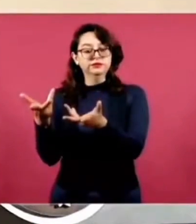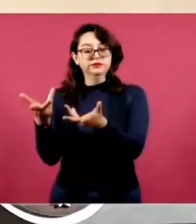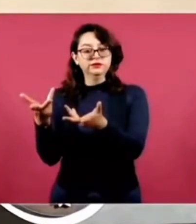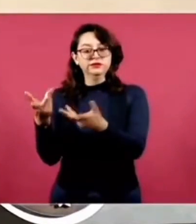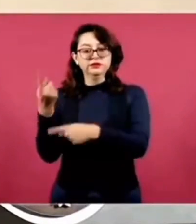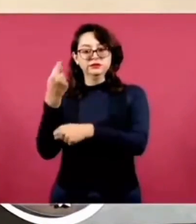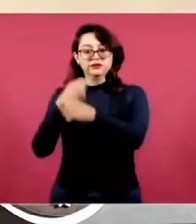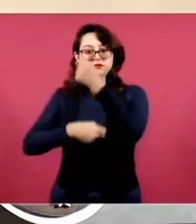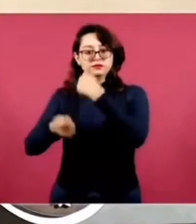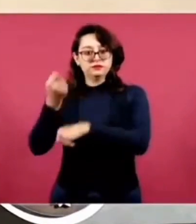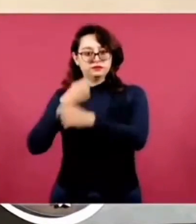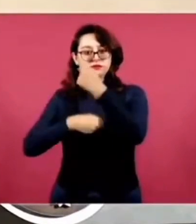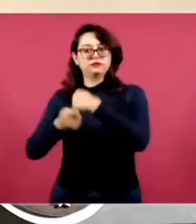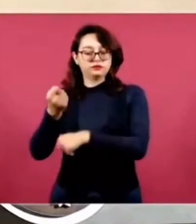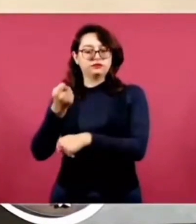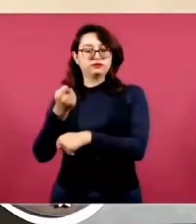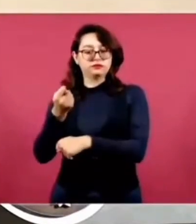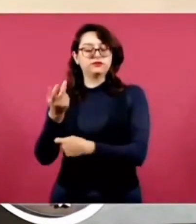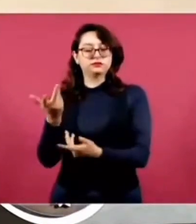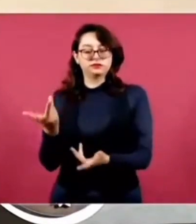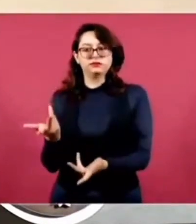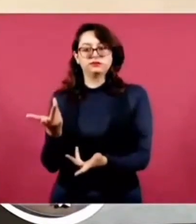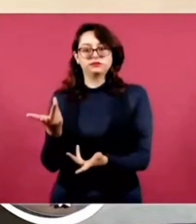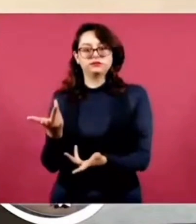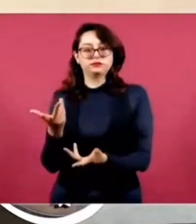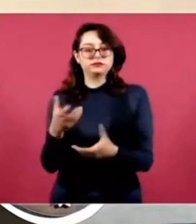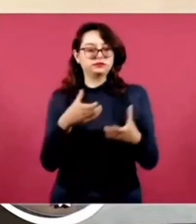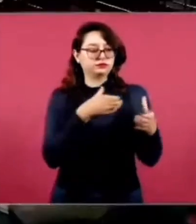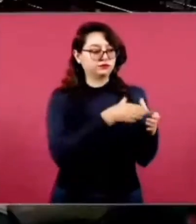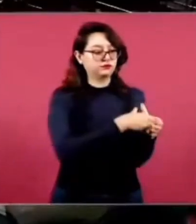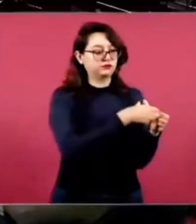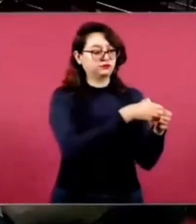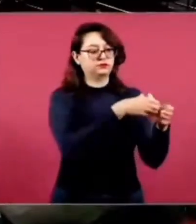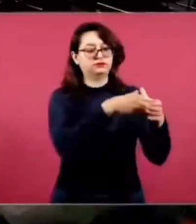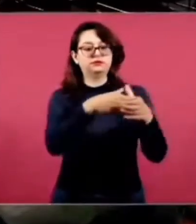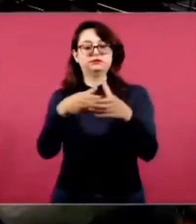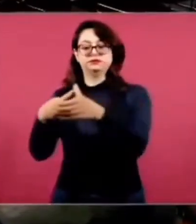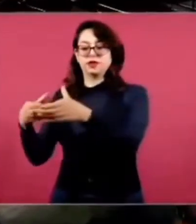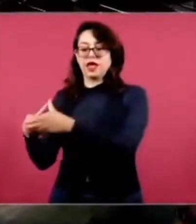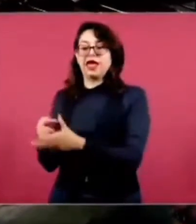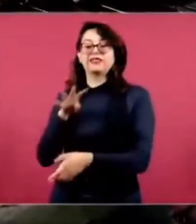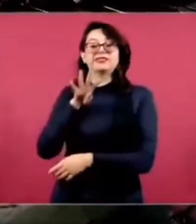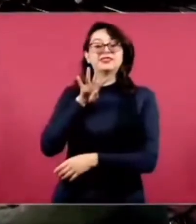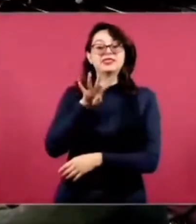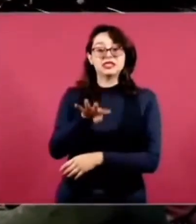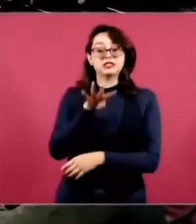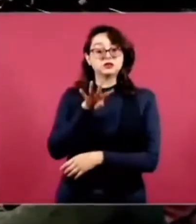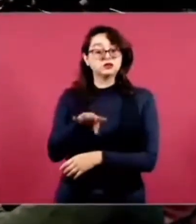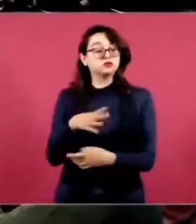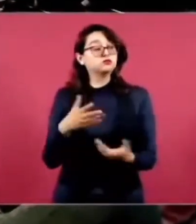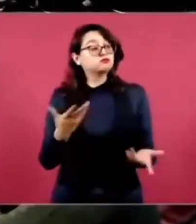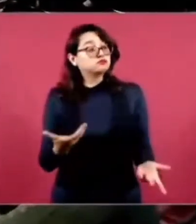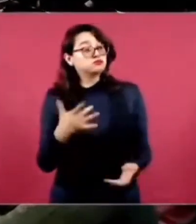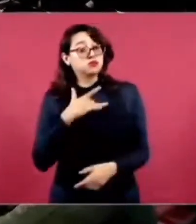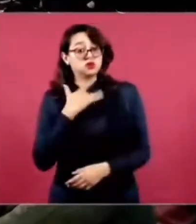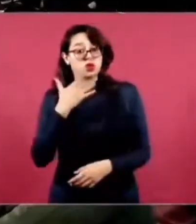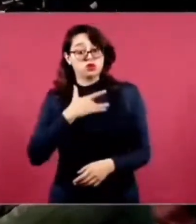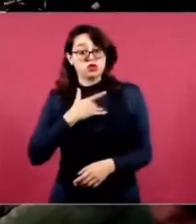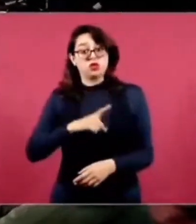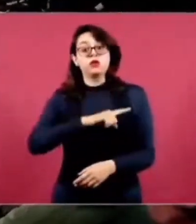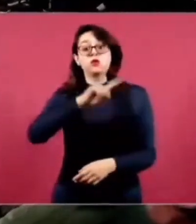con las tiendas Super Issste. Entonces, si le parece bien y si así es la instrucción, presidente, después se